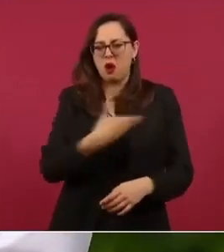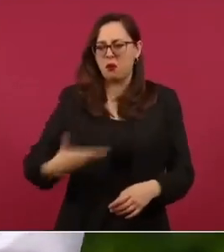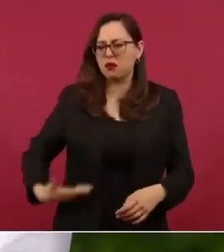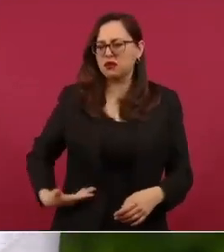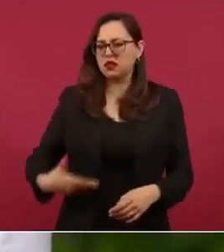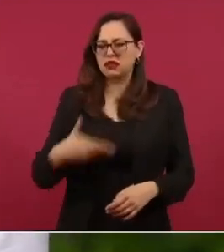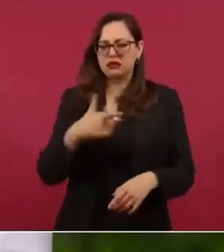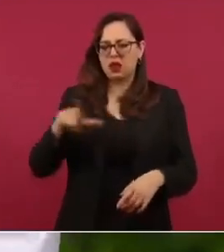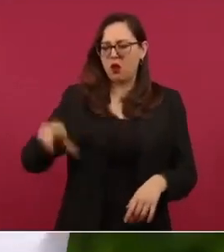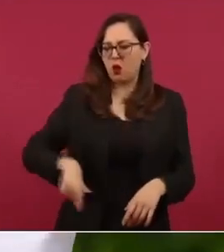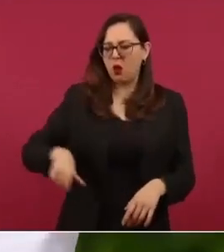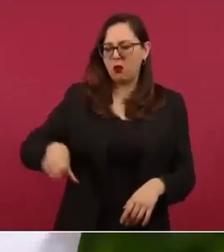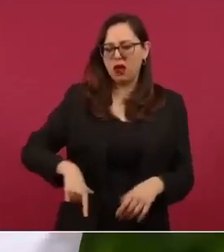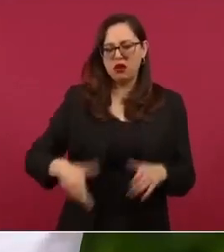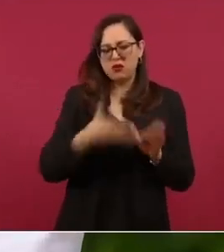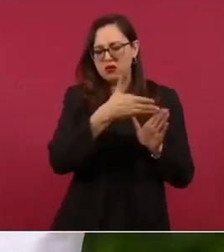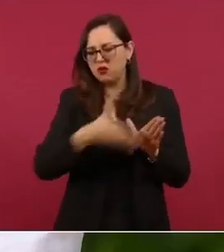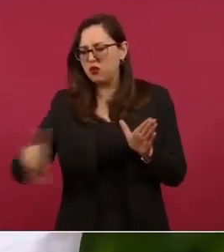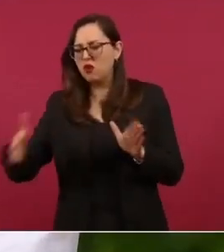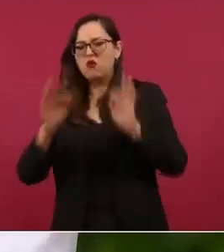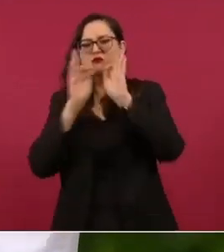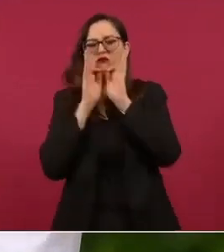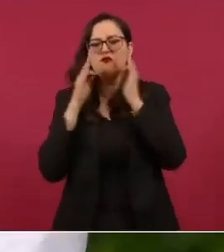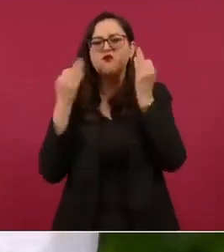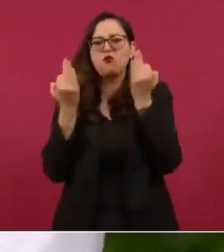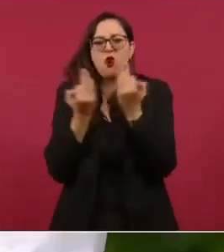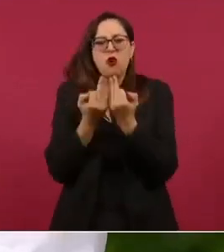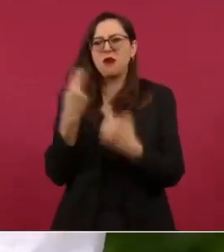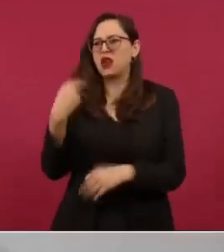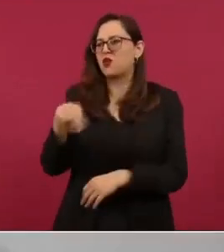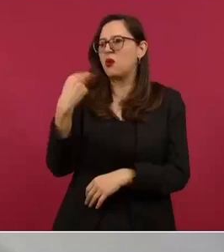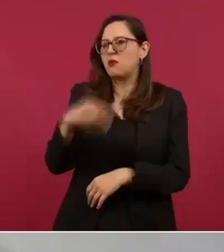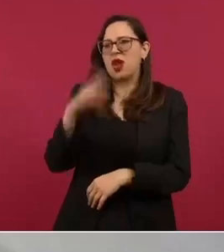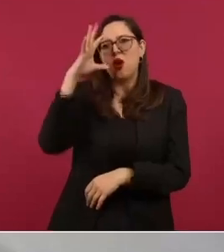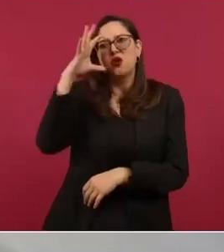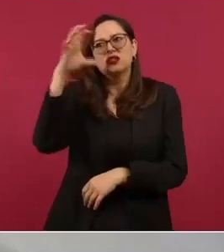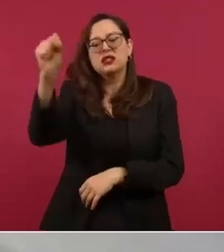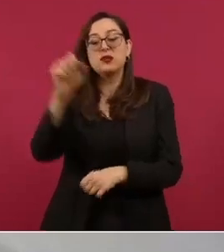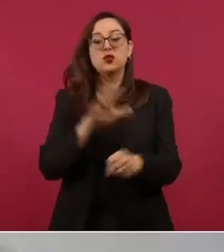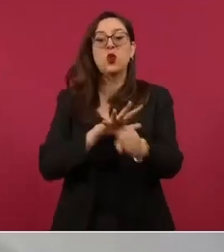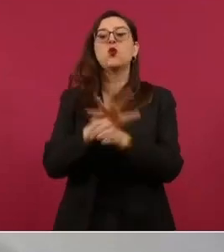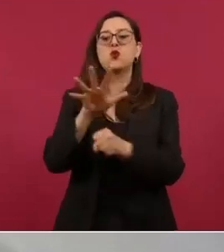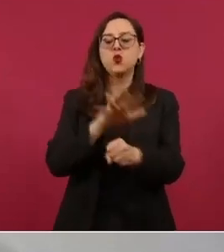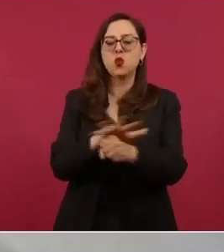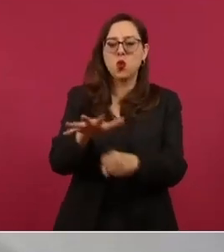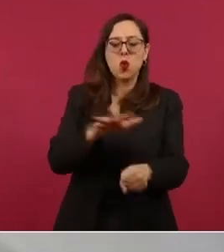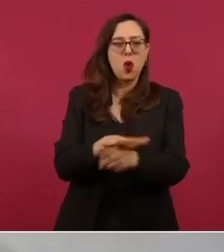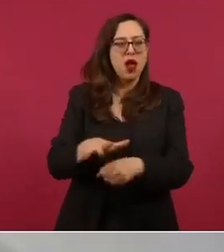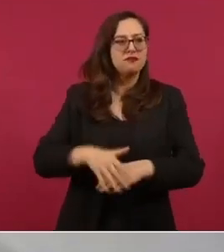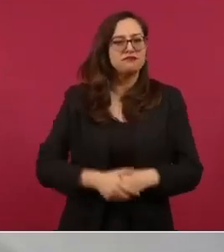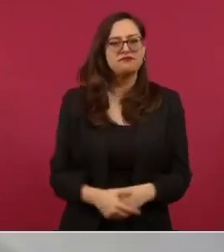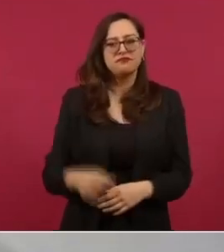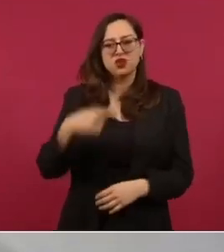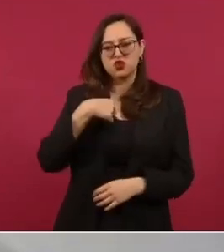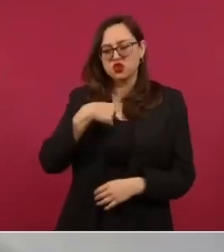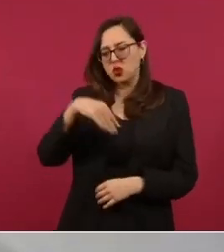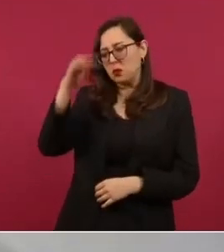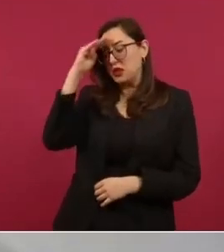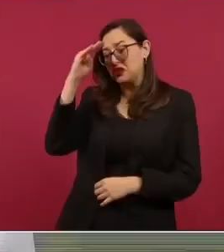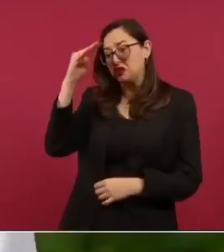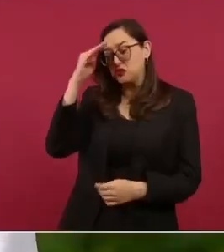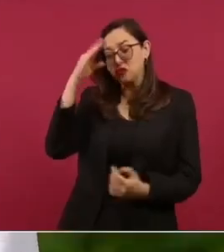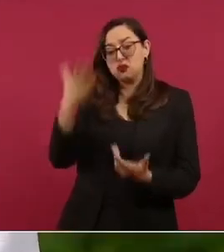que estamos aplicando mi propuesta será o sería